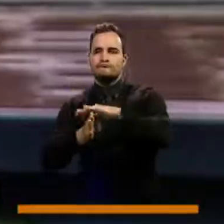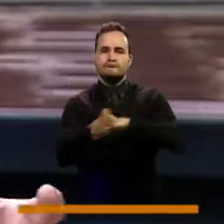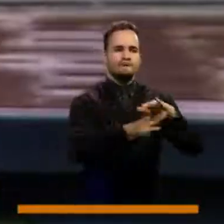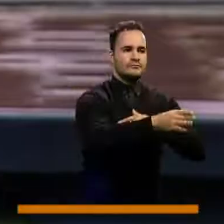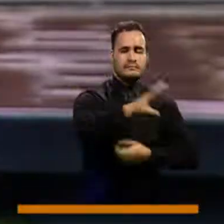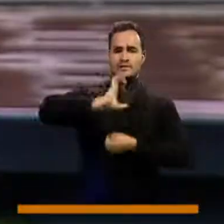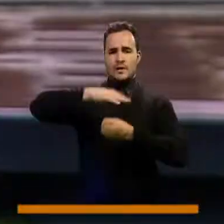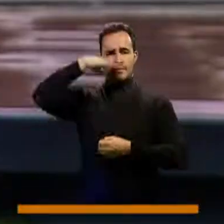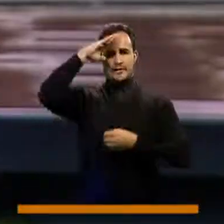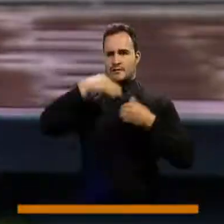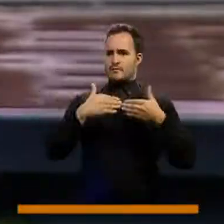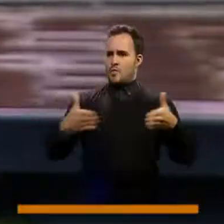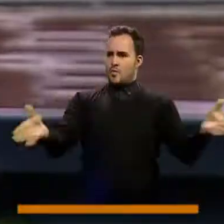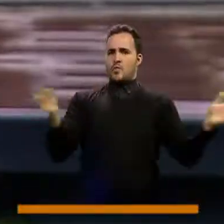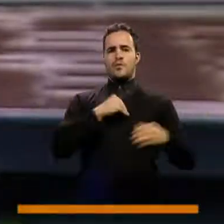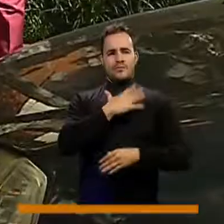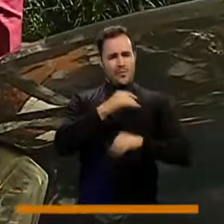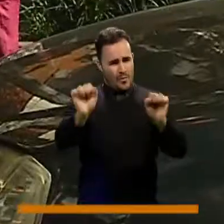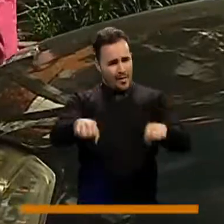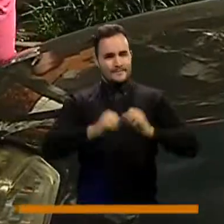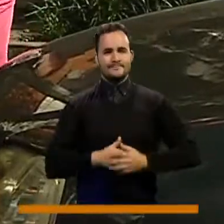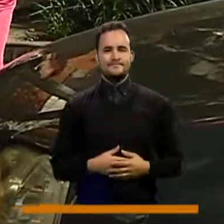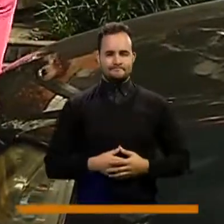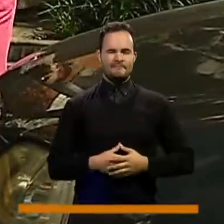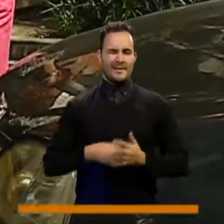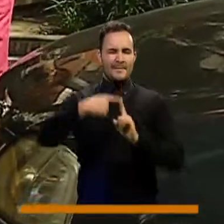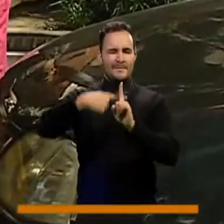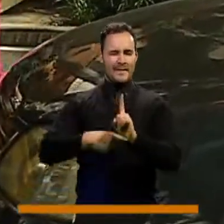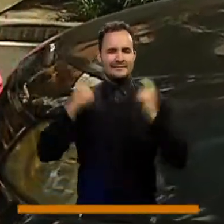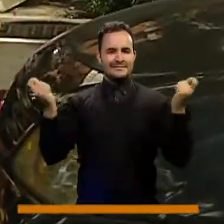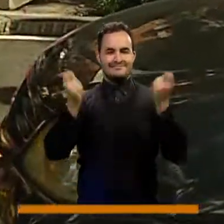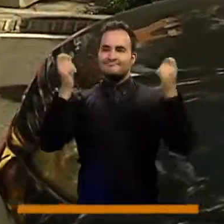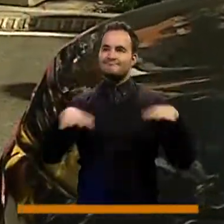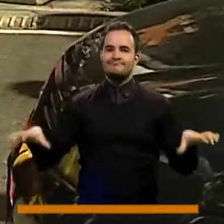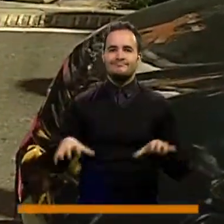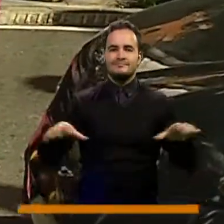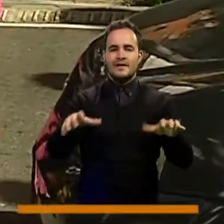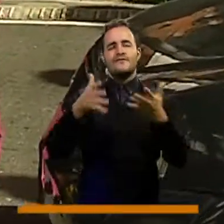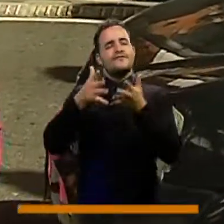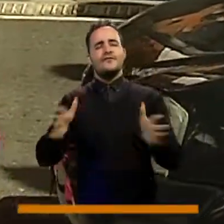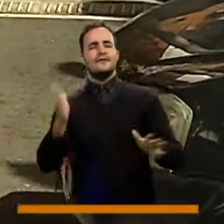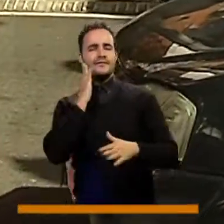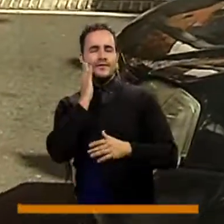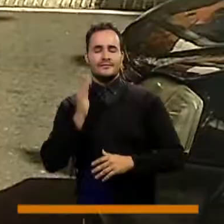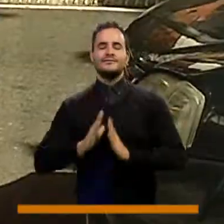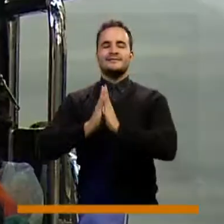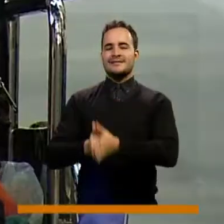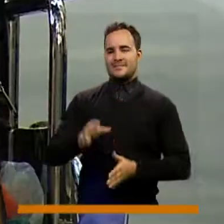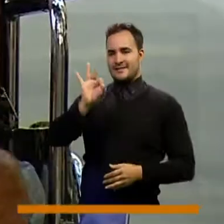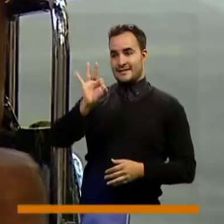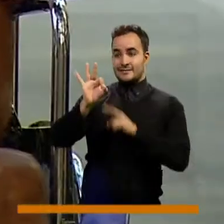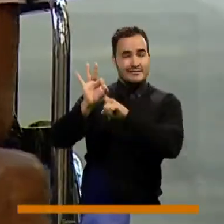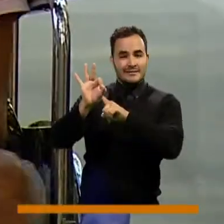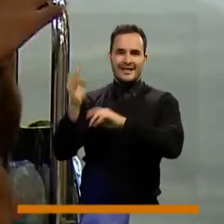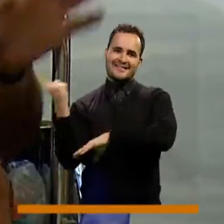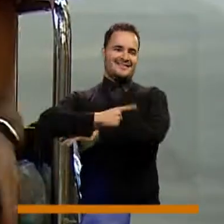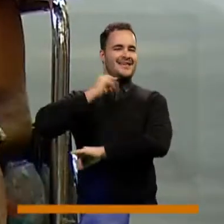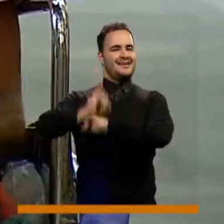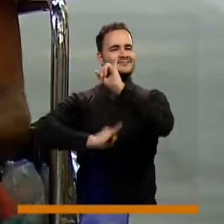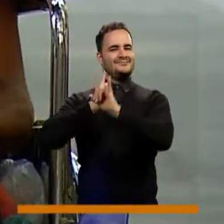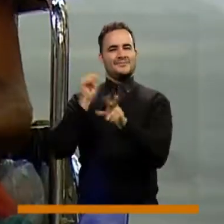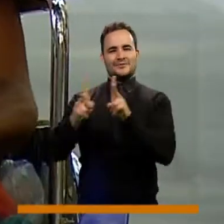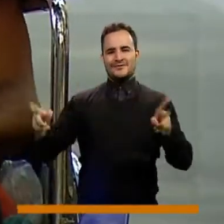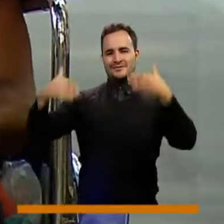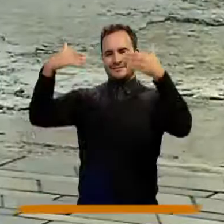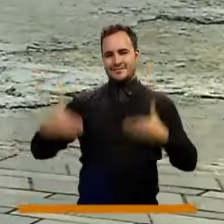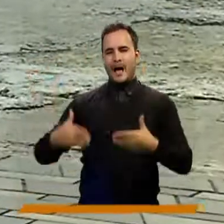en una Medellín llena de oportunidades. El mes culmina con la celebración el 3 de diciembre del Día Internacional de las